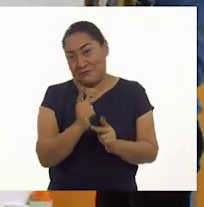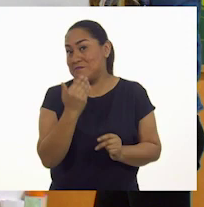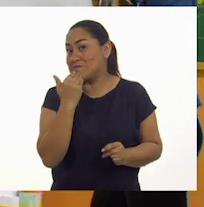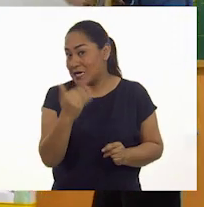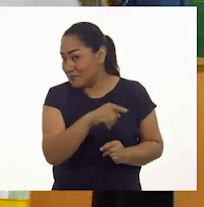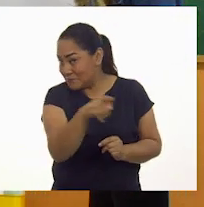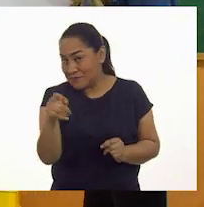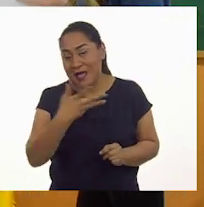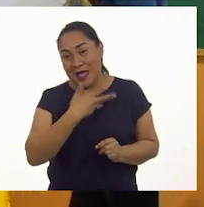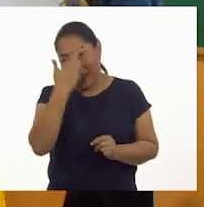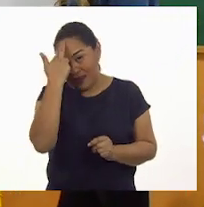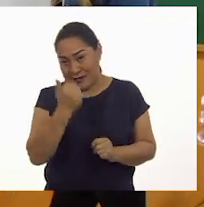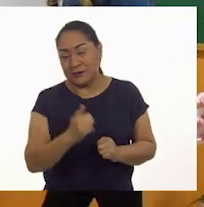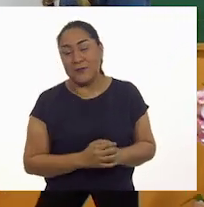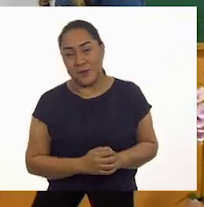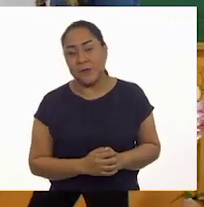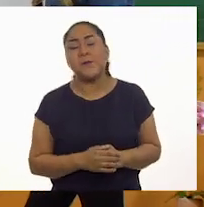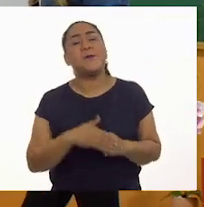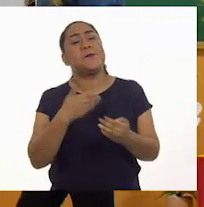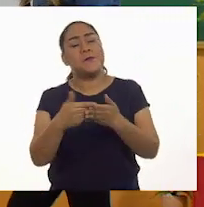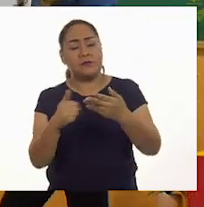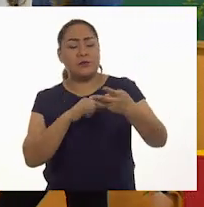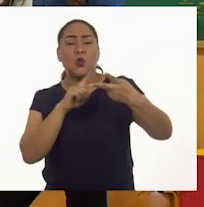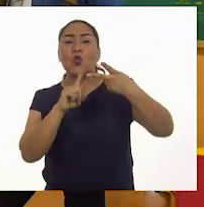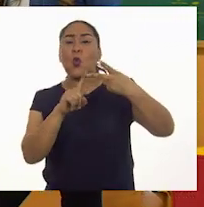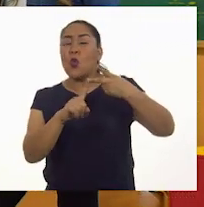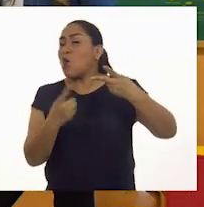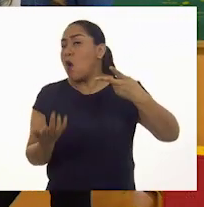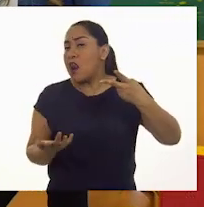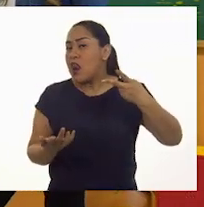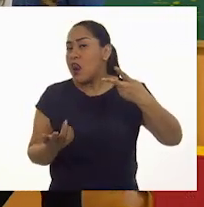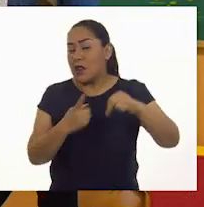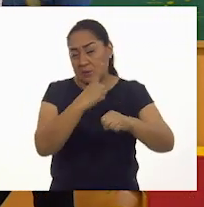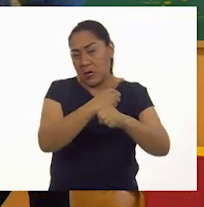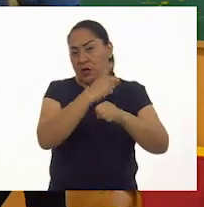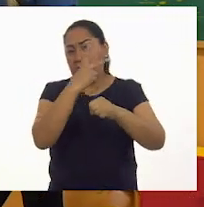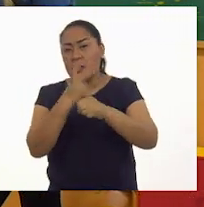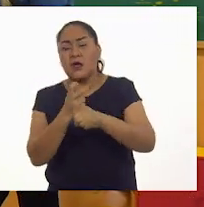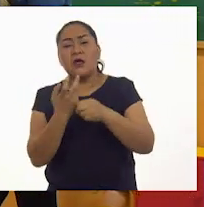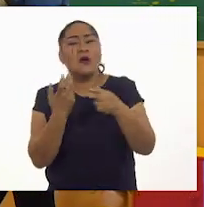alumnos y alumnas. Ahora, ¿cuál corresponde al número dos? Venga, vamos. Ayúdenme.